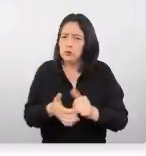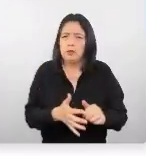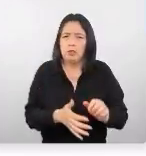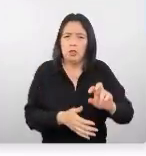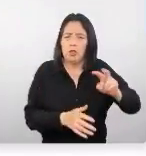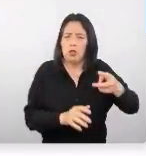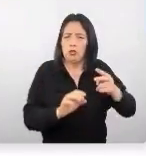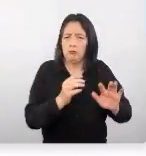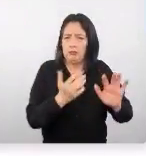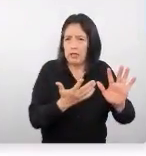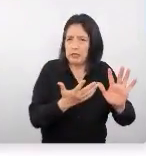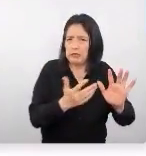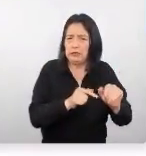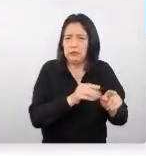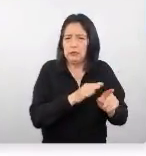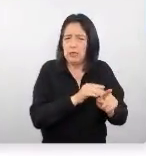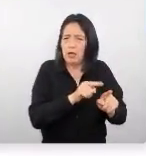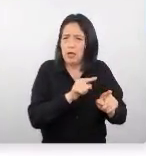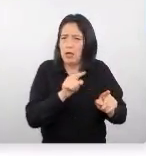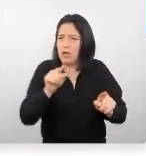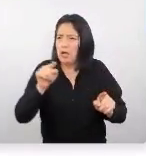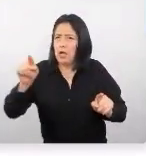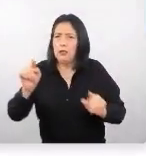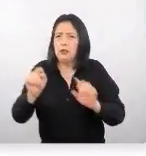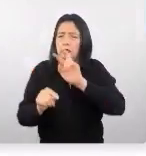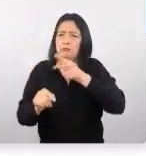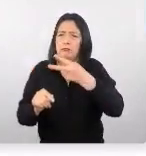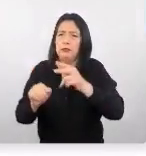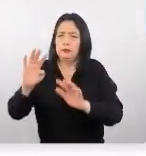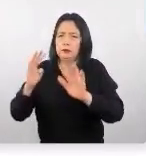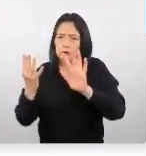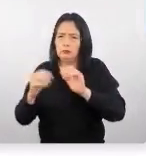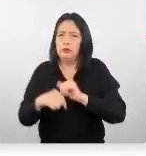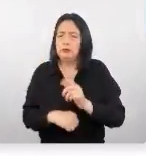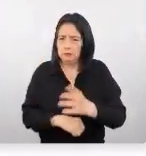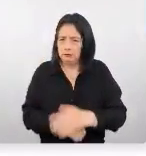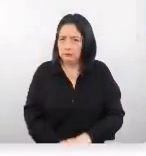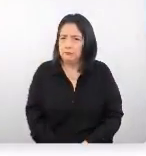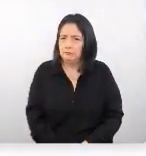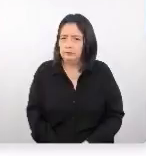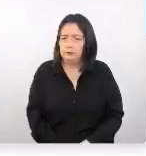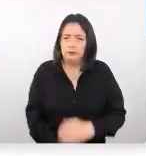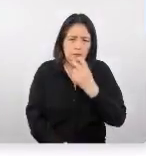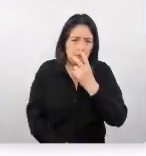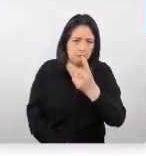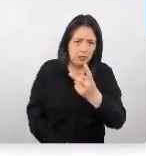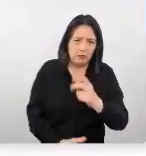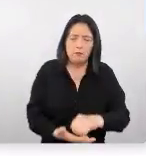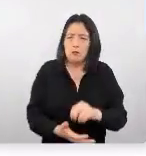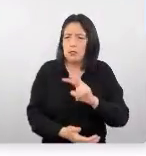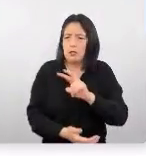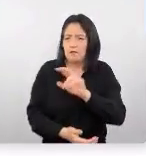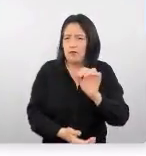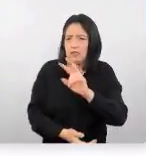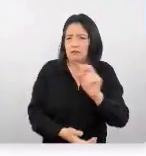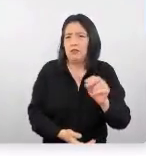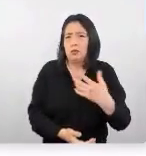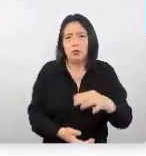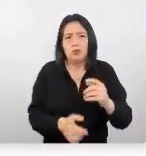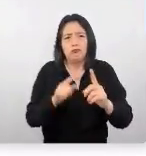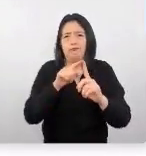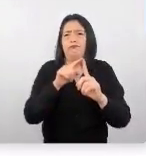2010 al 2019, ¿sí? Vemos que en el 2020 efectivamente fue